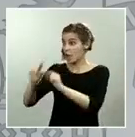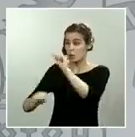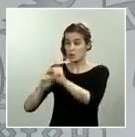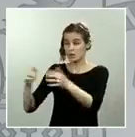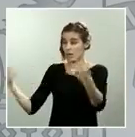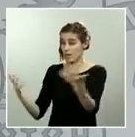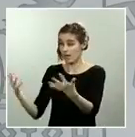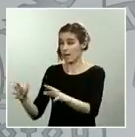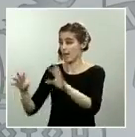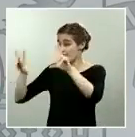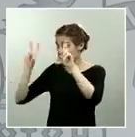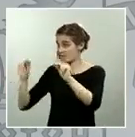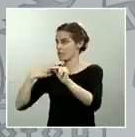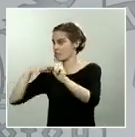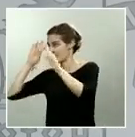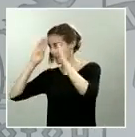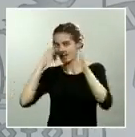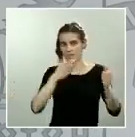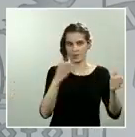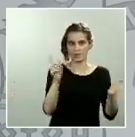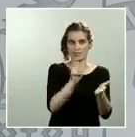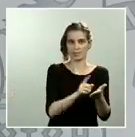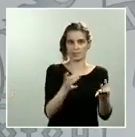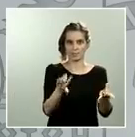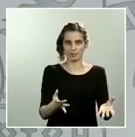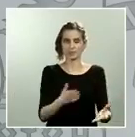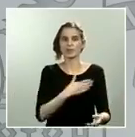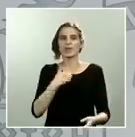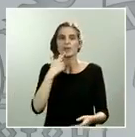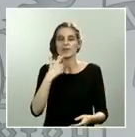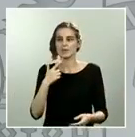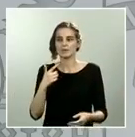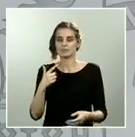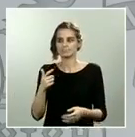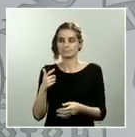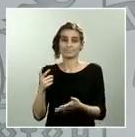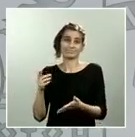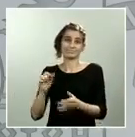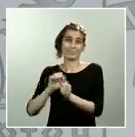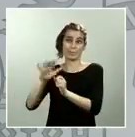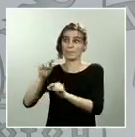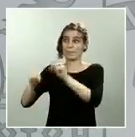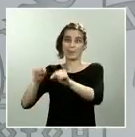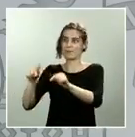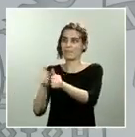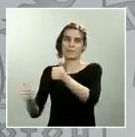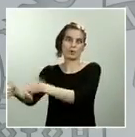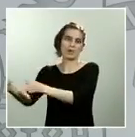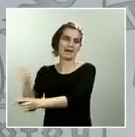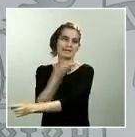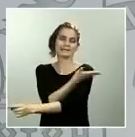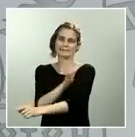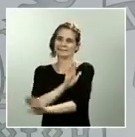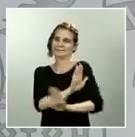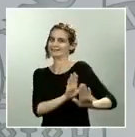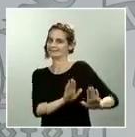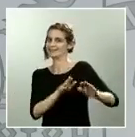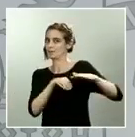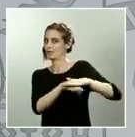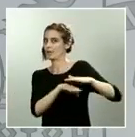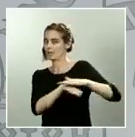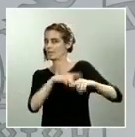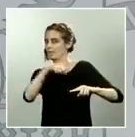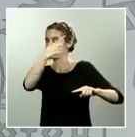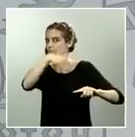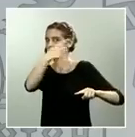hablando de todo aquello que no ha sido priorizado con motivo de la pandemia y que ha tenido que esperar a un momento posterior. O, en materia